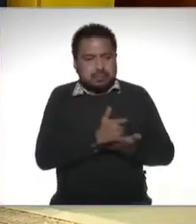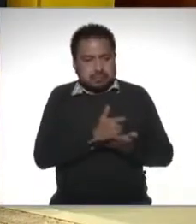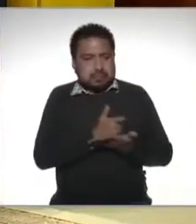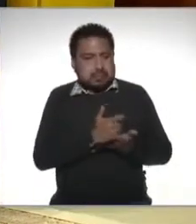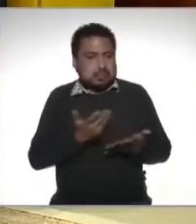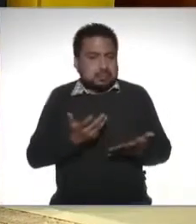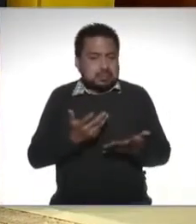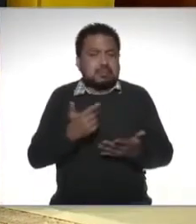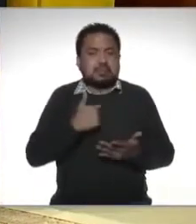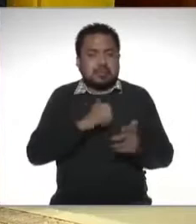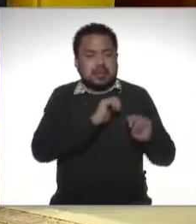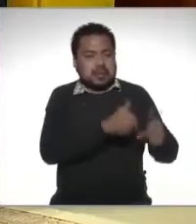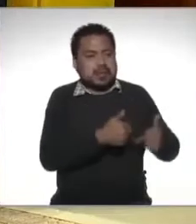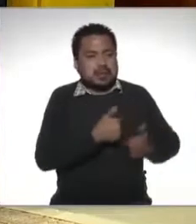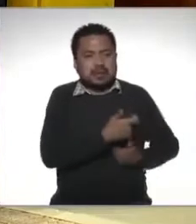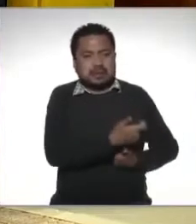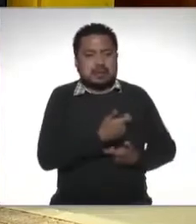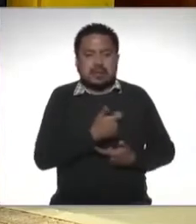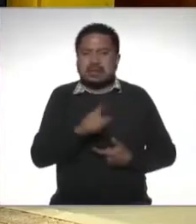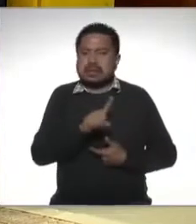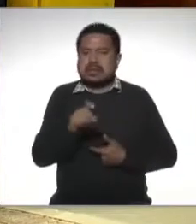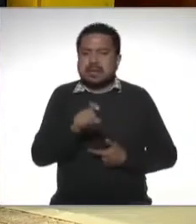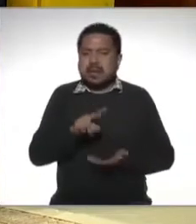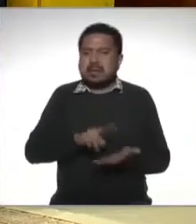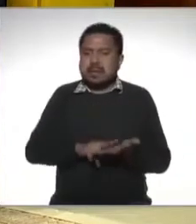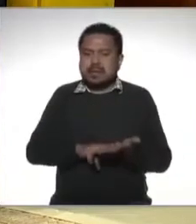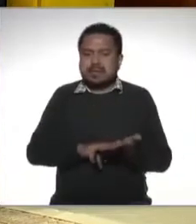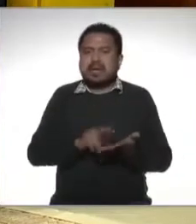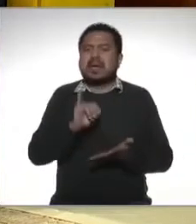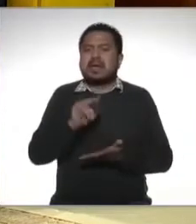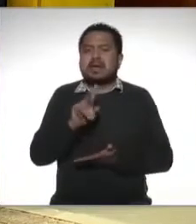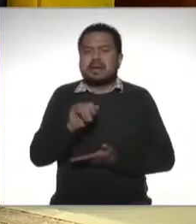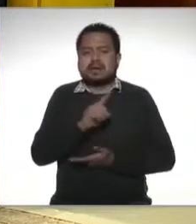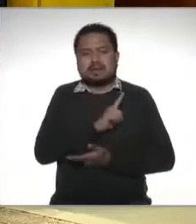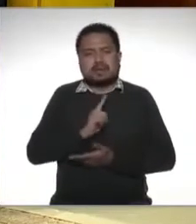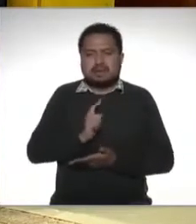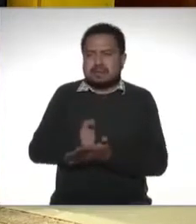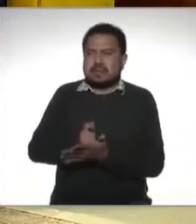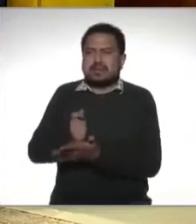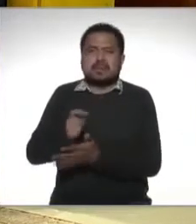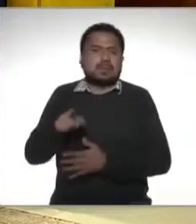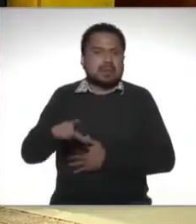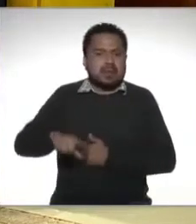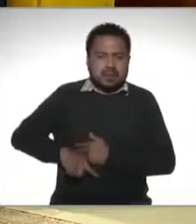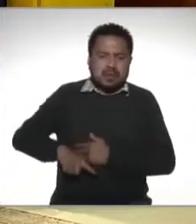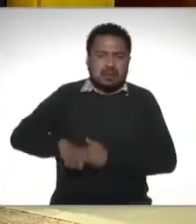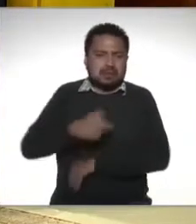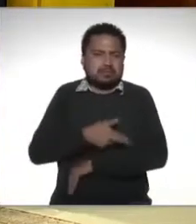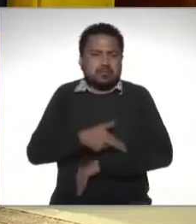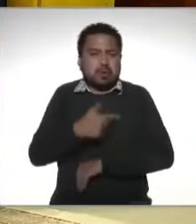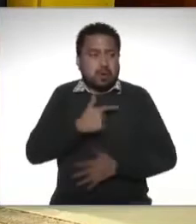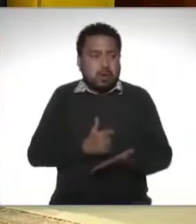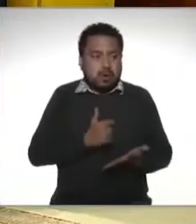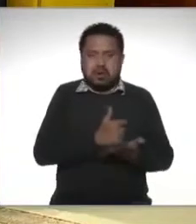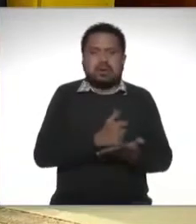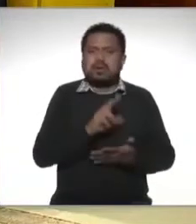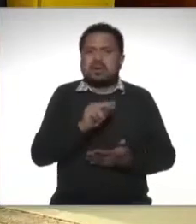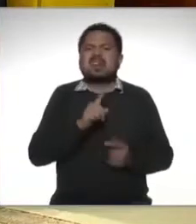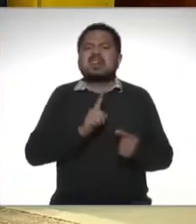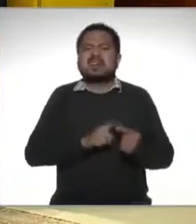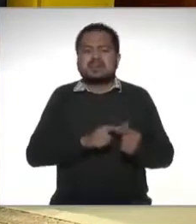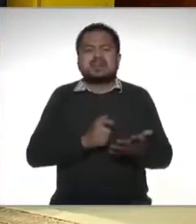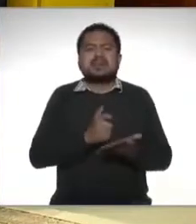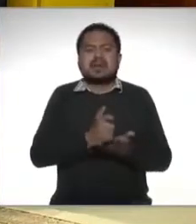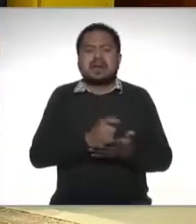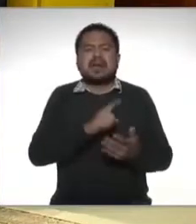entonces yo recibo el dinero me quedo con mis 100 pesos de la maceta y el IVA lo tengo que pagar a la autoridad entonces yo no lo pagué quien lo pagó